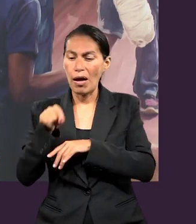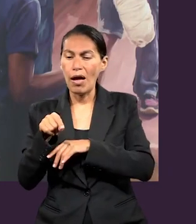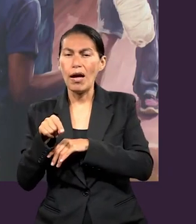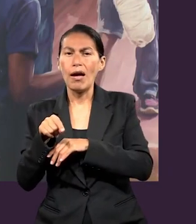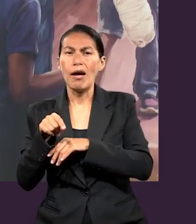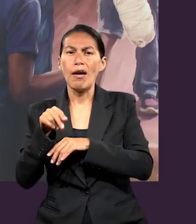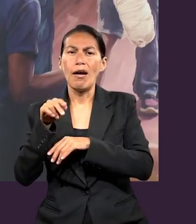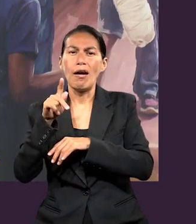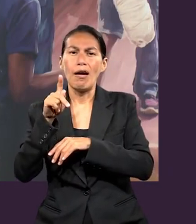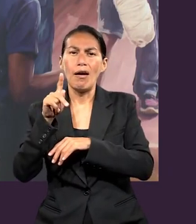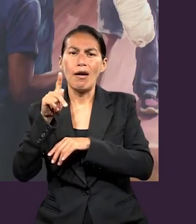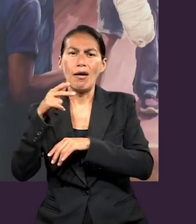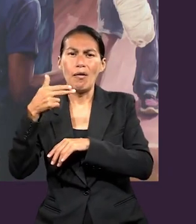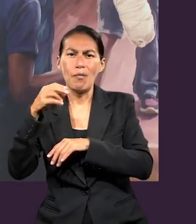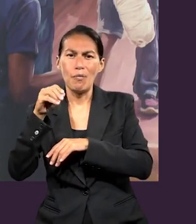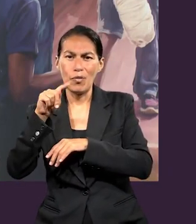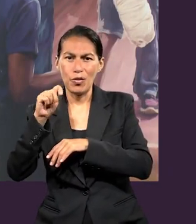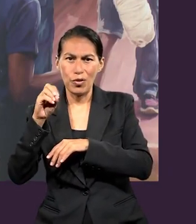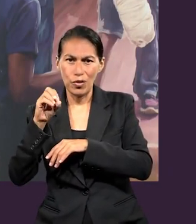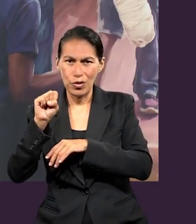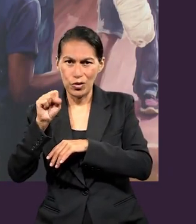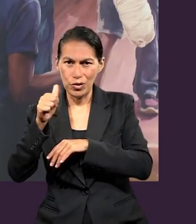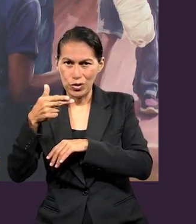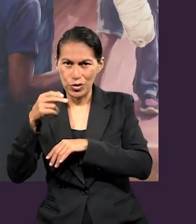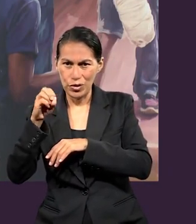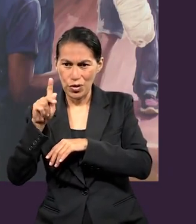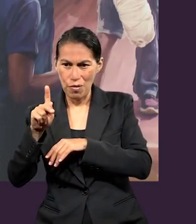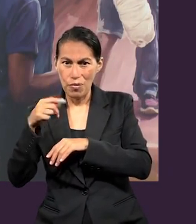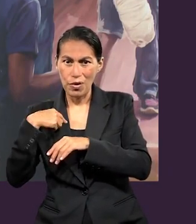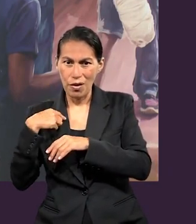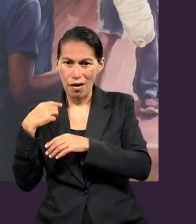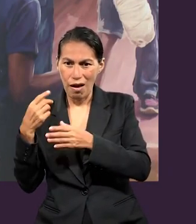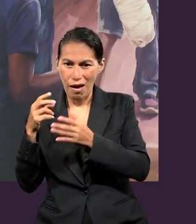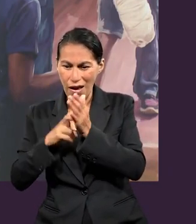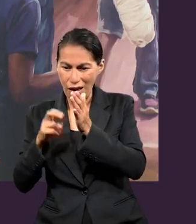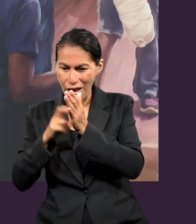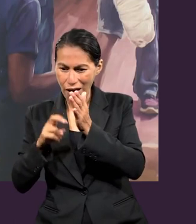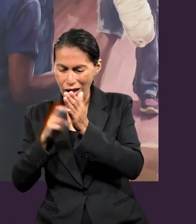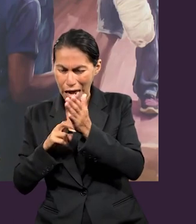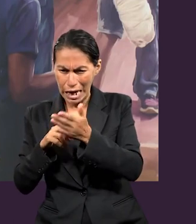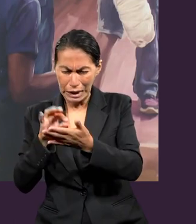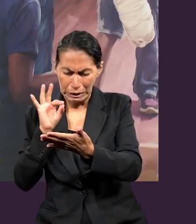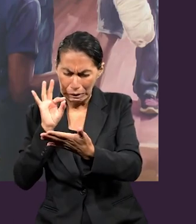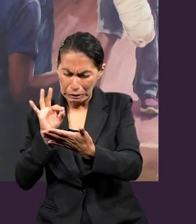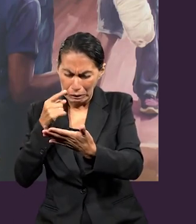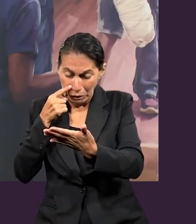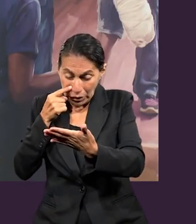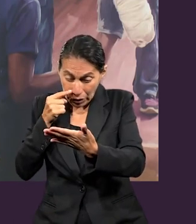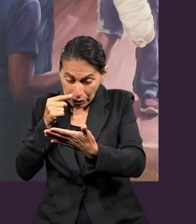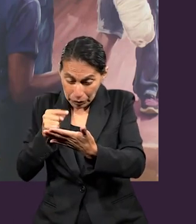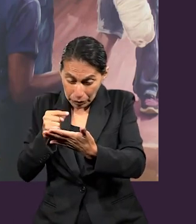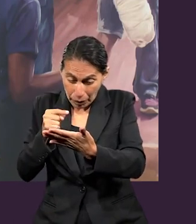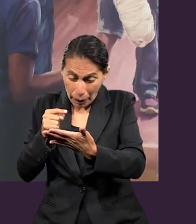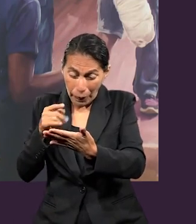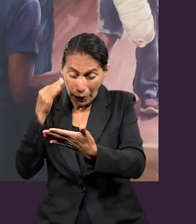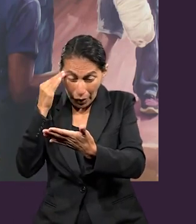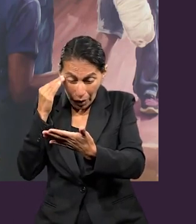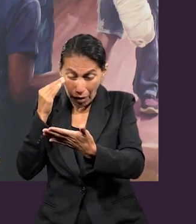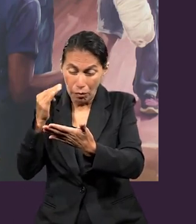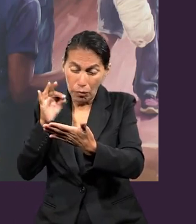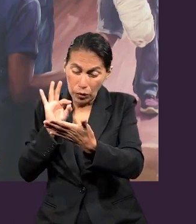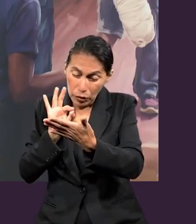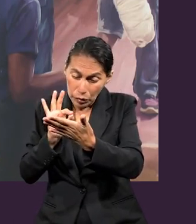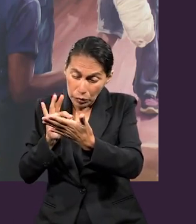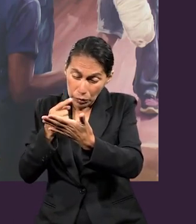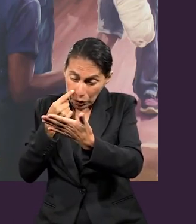paso a Photoshop, a Illustrator, cuando viene la postproducción y me toca editar, tengo que ver esa foto con detalle, tengo que